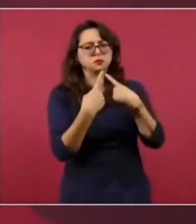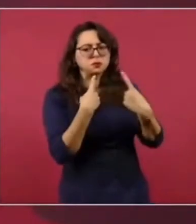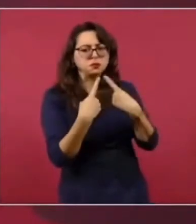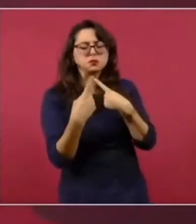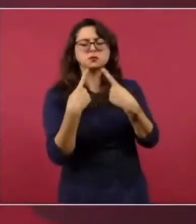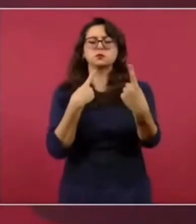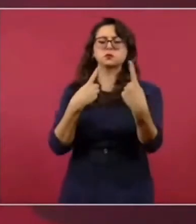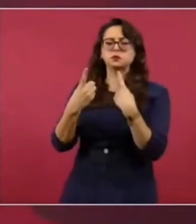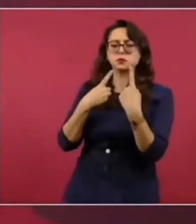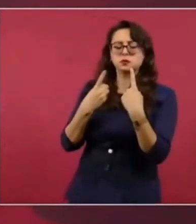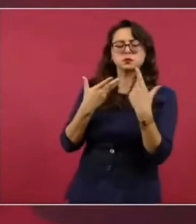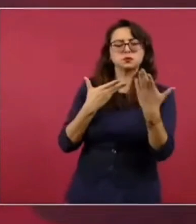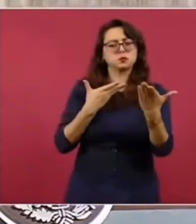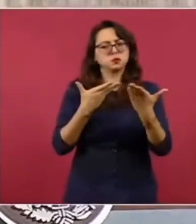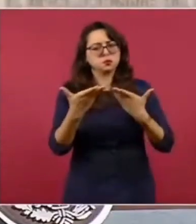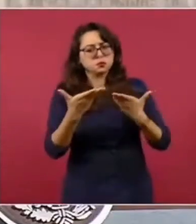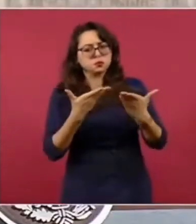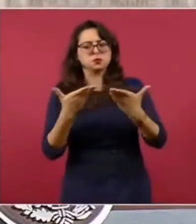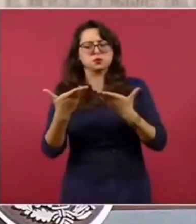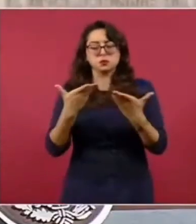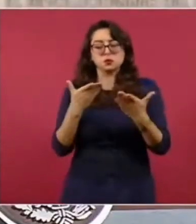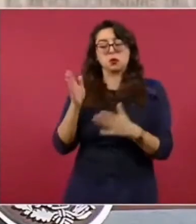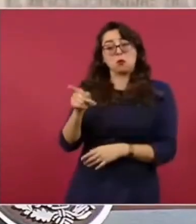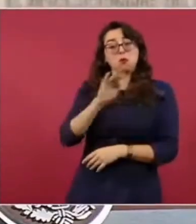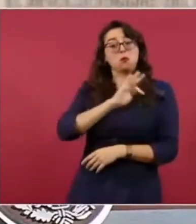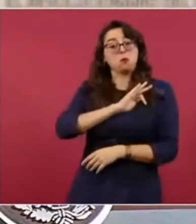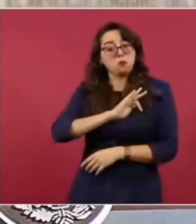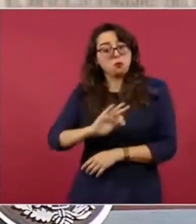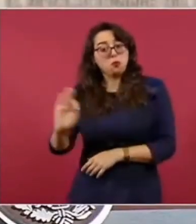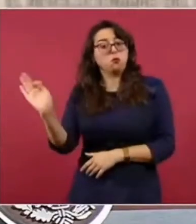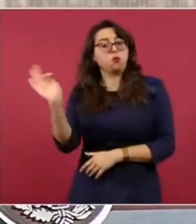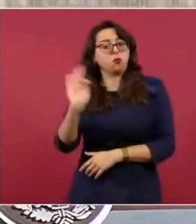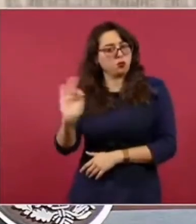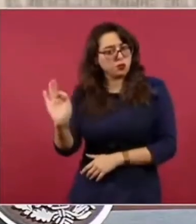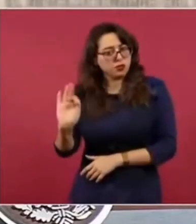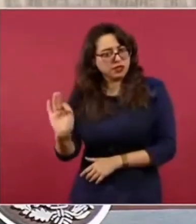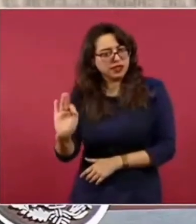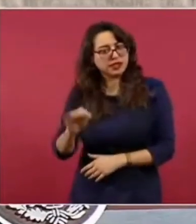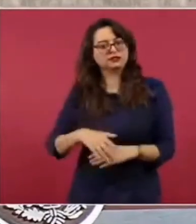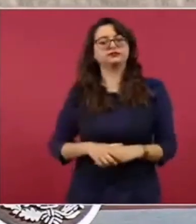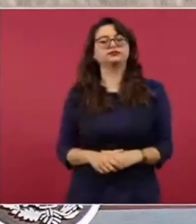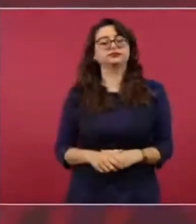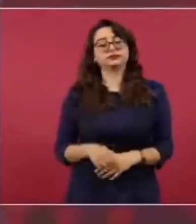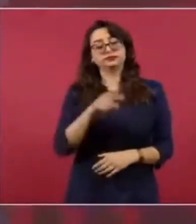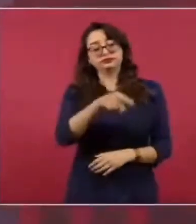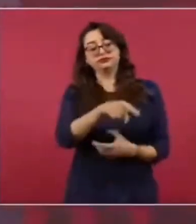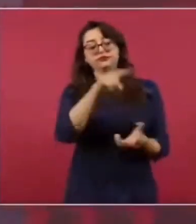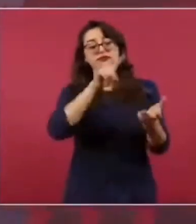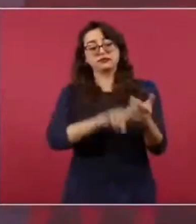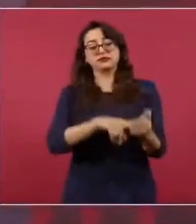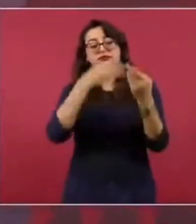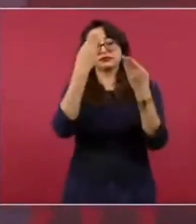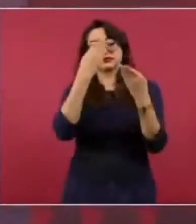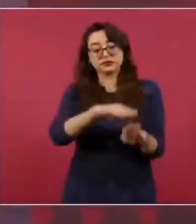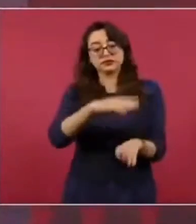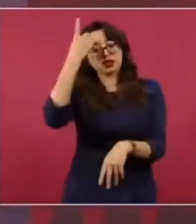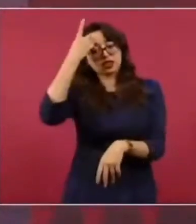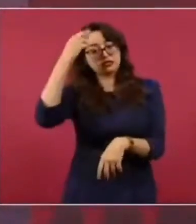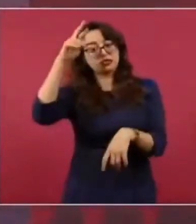a los consejeros directivos